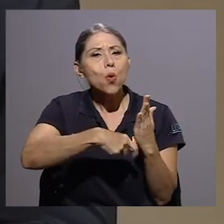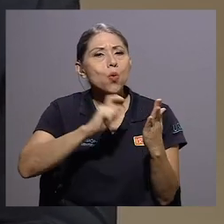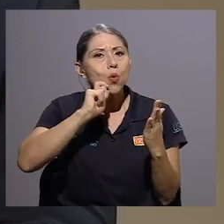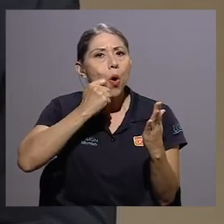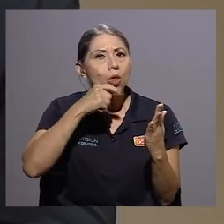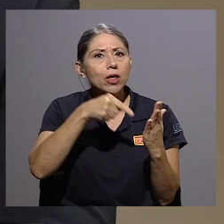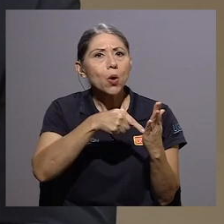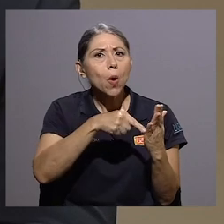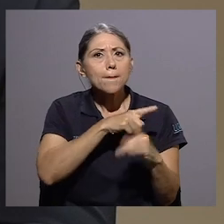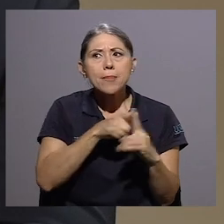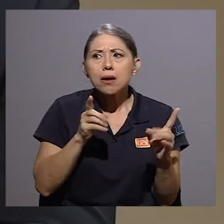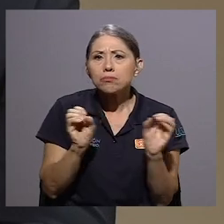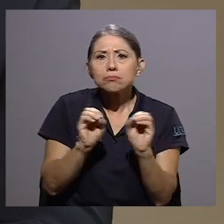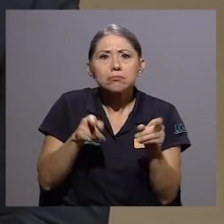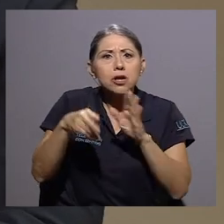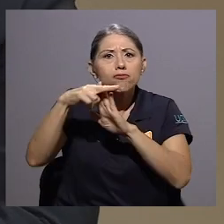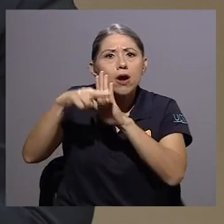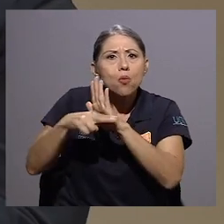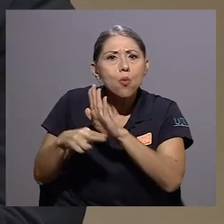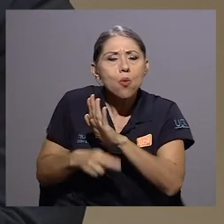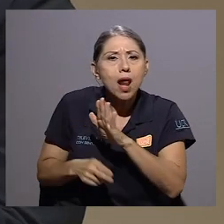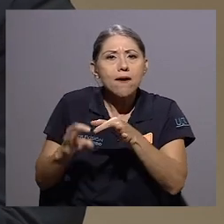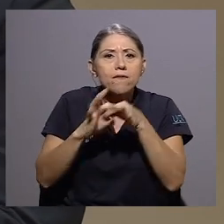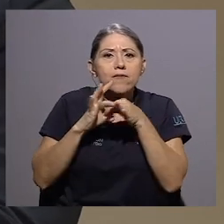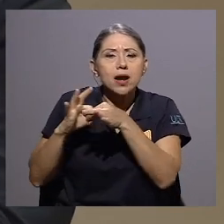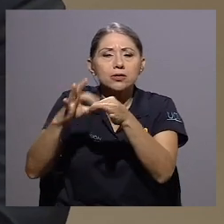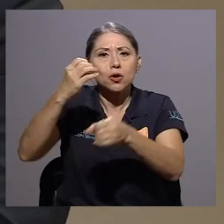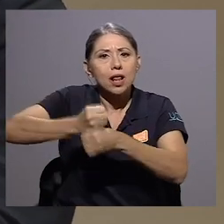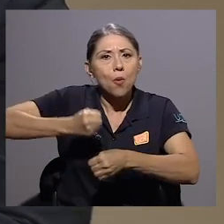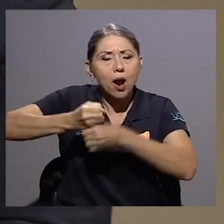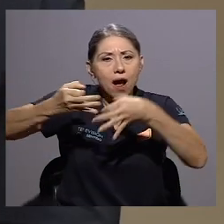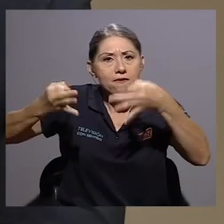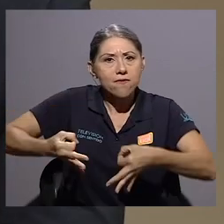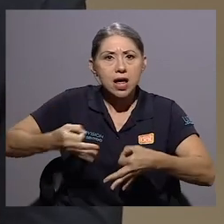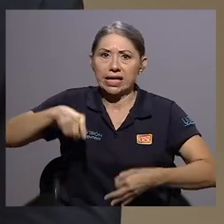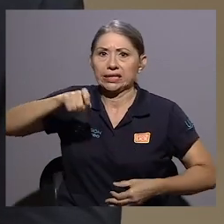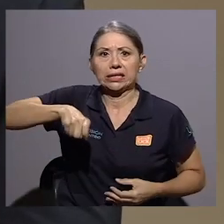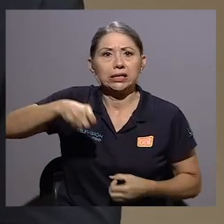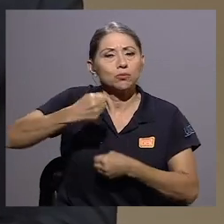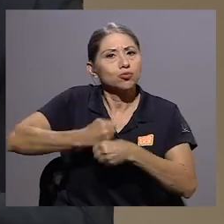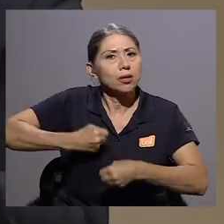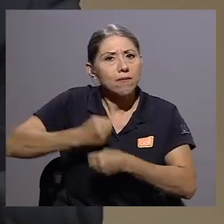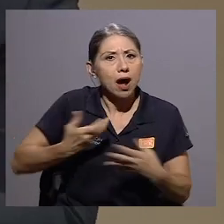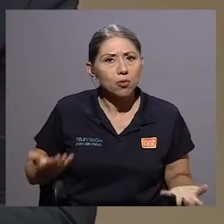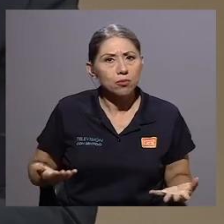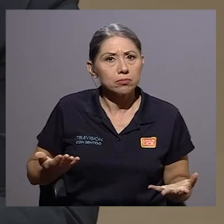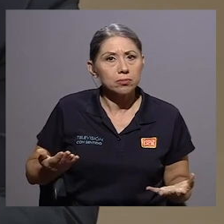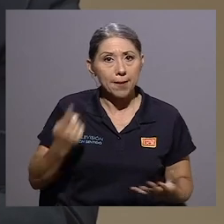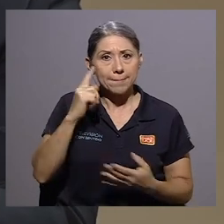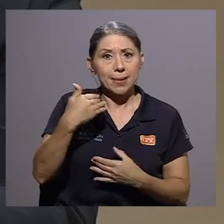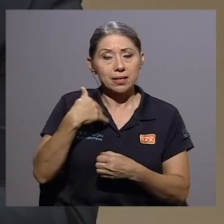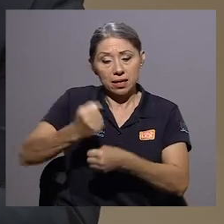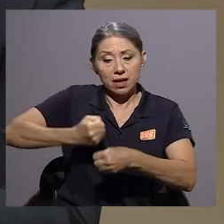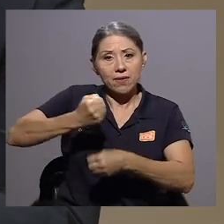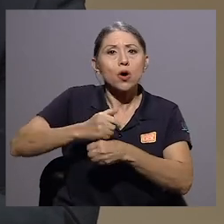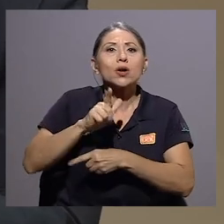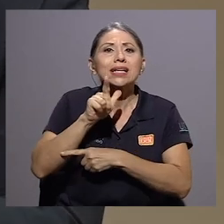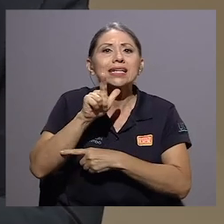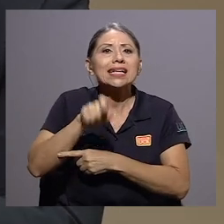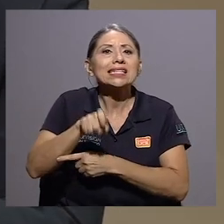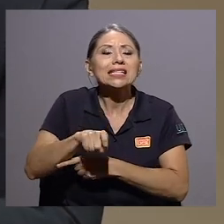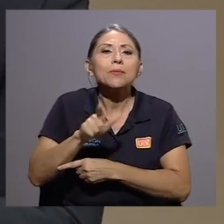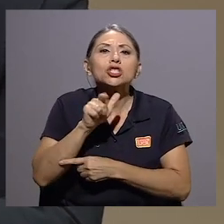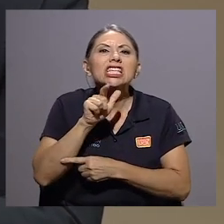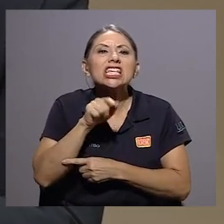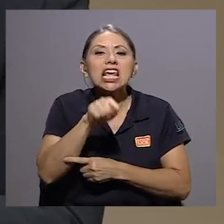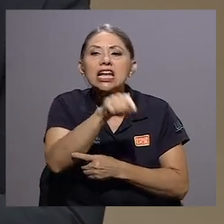finalmente no regule relaciones laborales formales. Necesitamos trabajo, necesitamos para